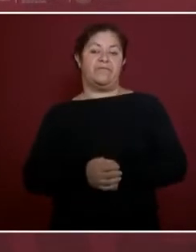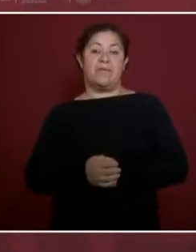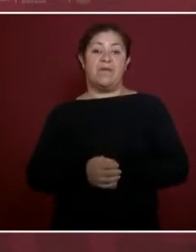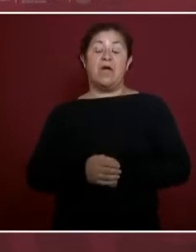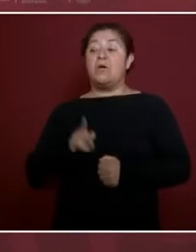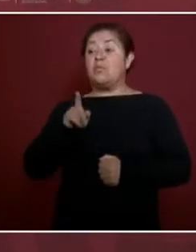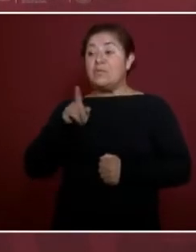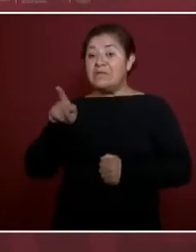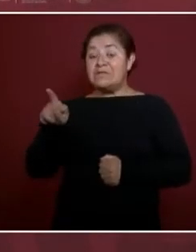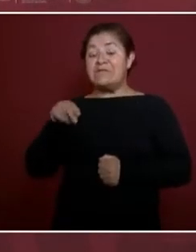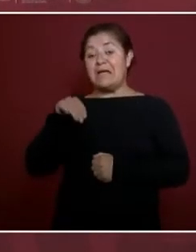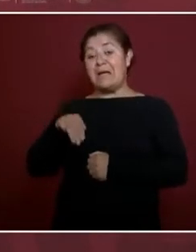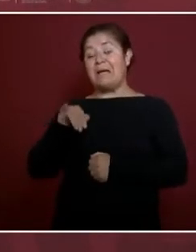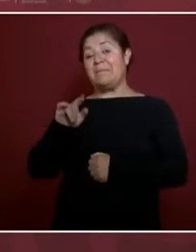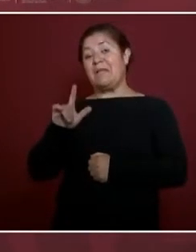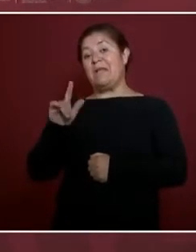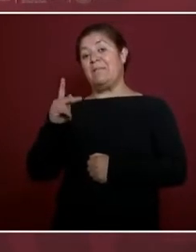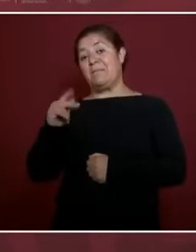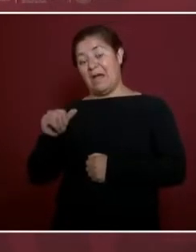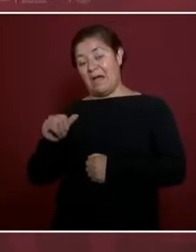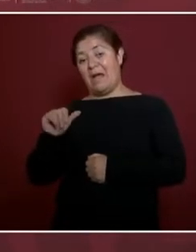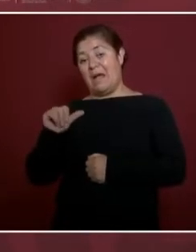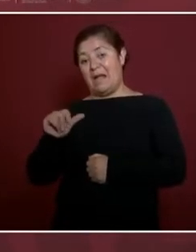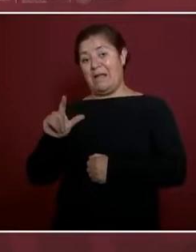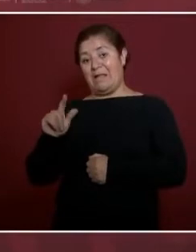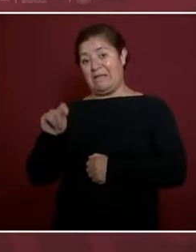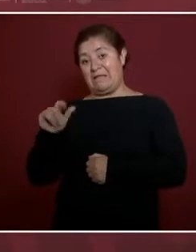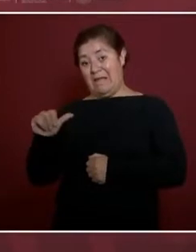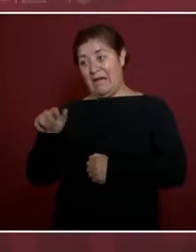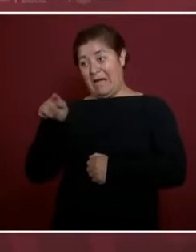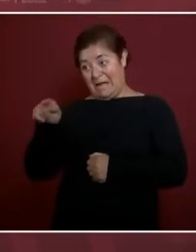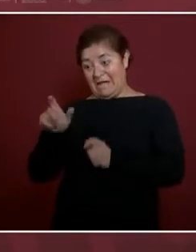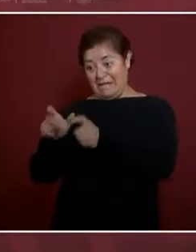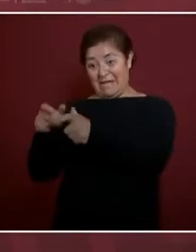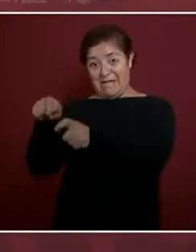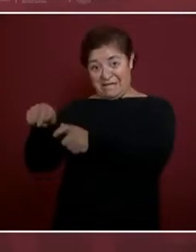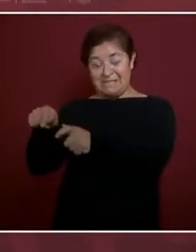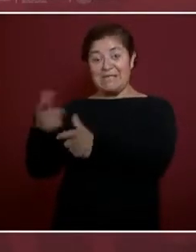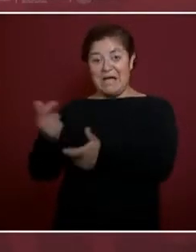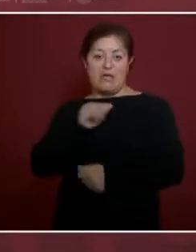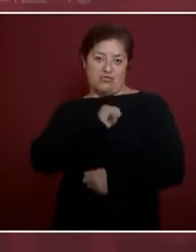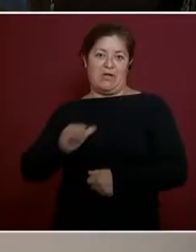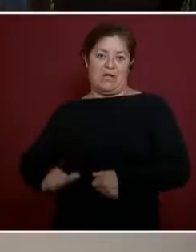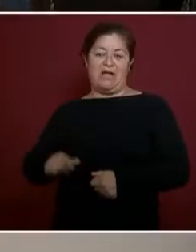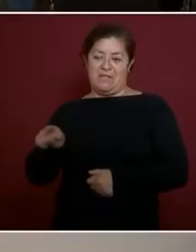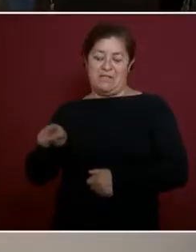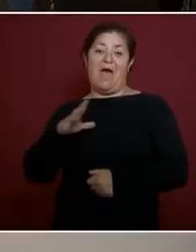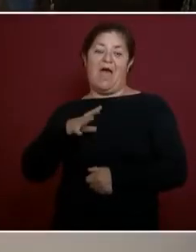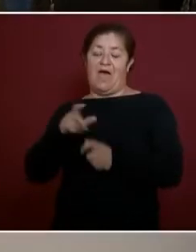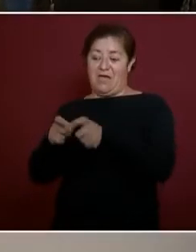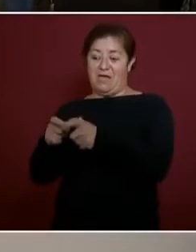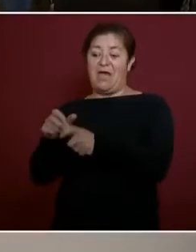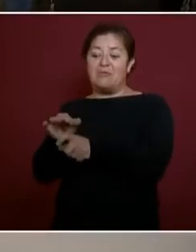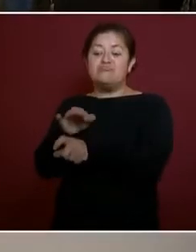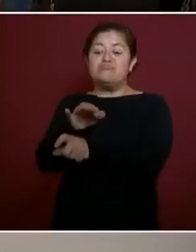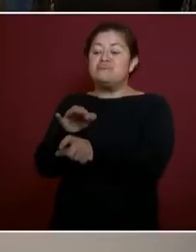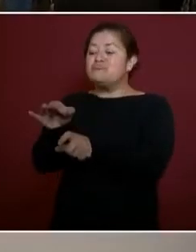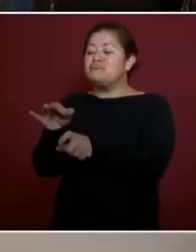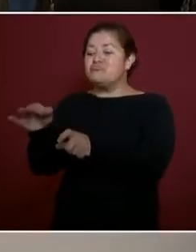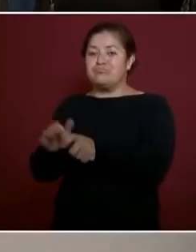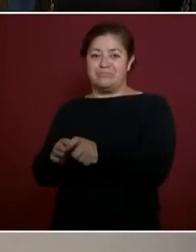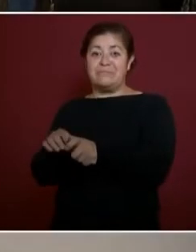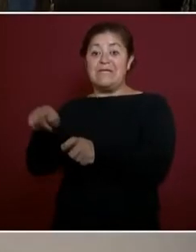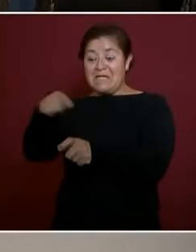alcaldía donde hay comunidades y hay esas costumbres, esas